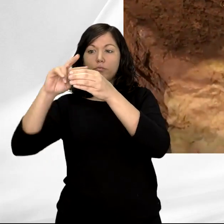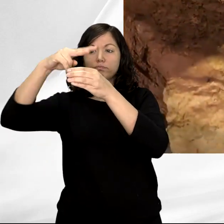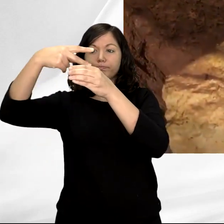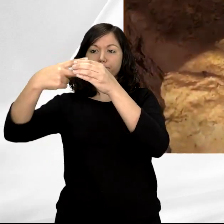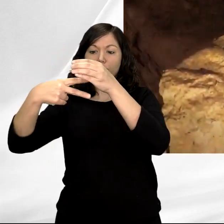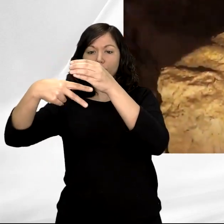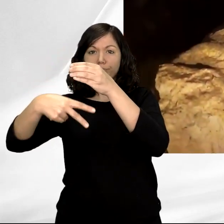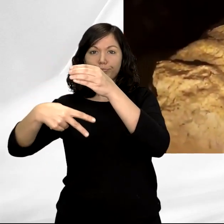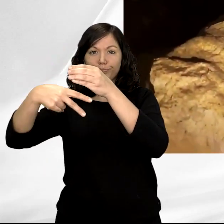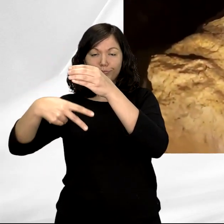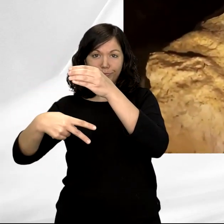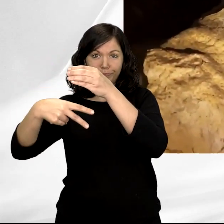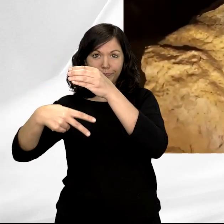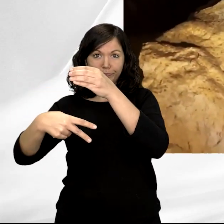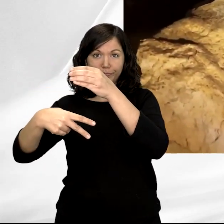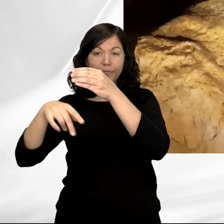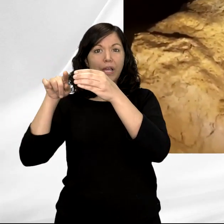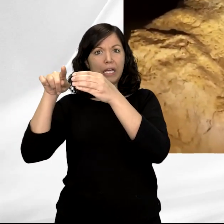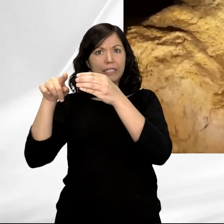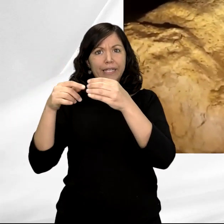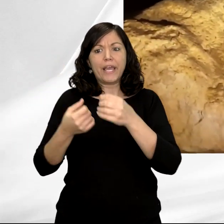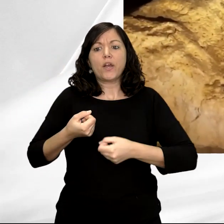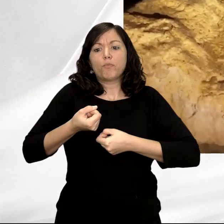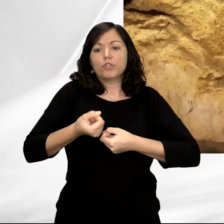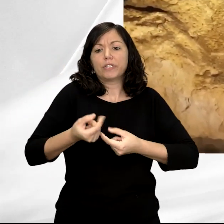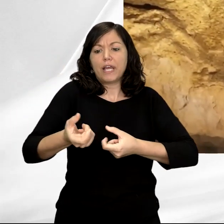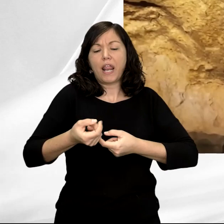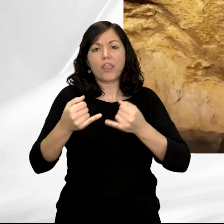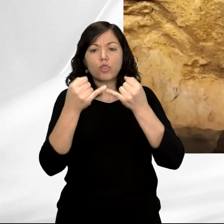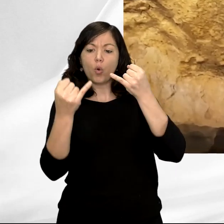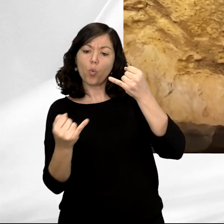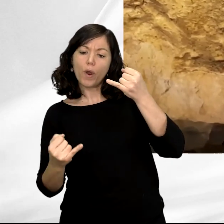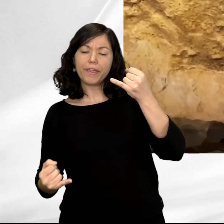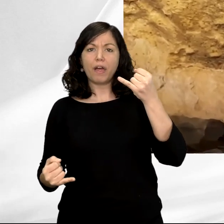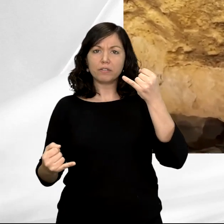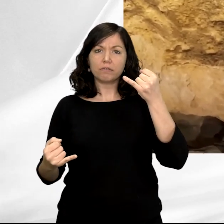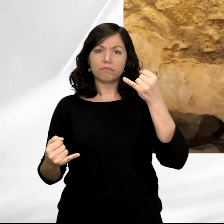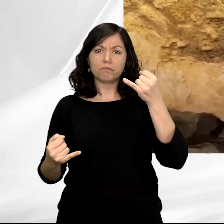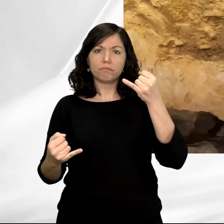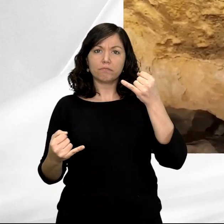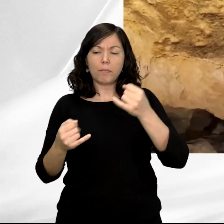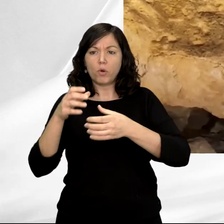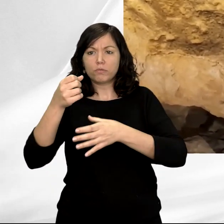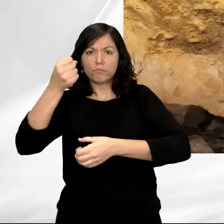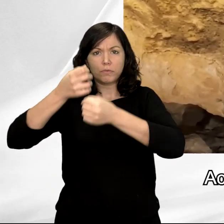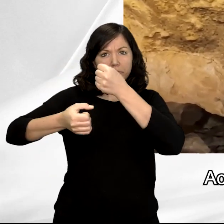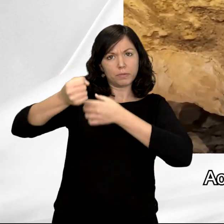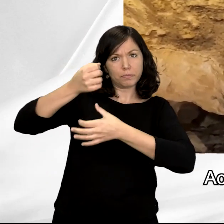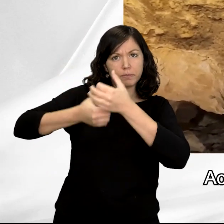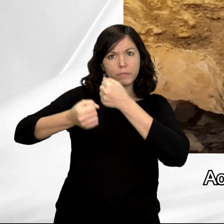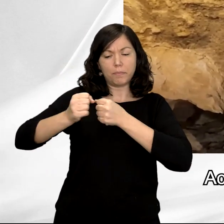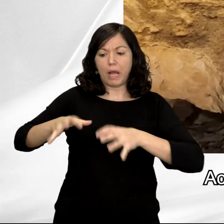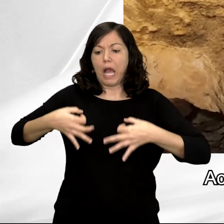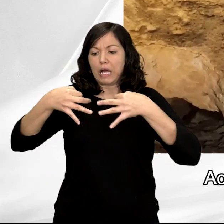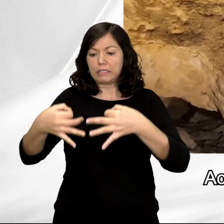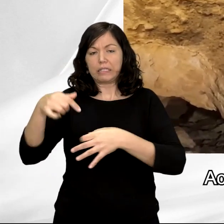está en ese lugar, y por donde ellos, tirando cuerdas y escalas, bajaron en esa fecha. Accedieron desde aquí,